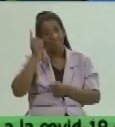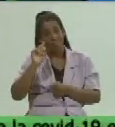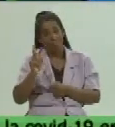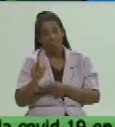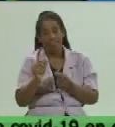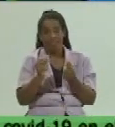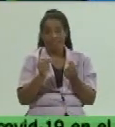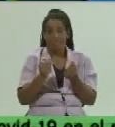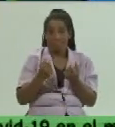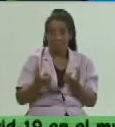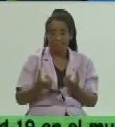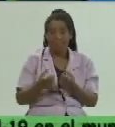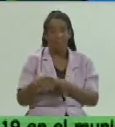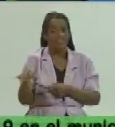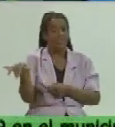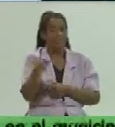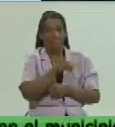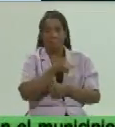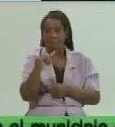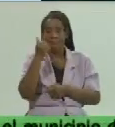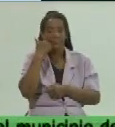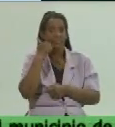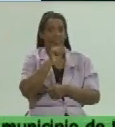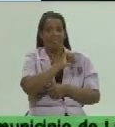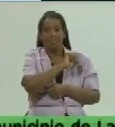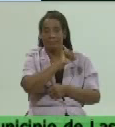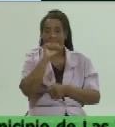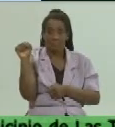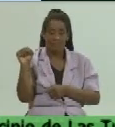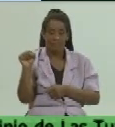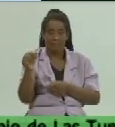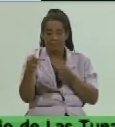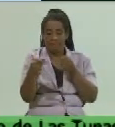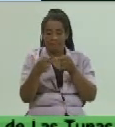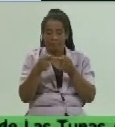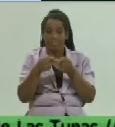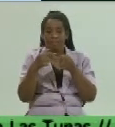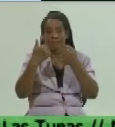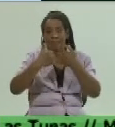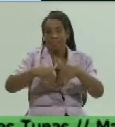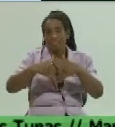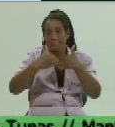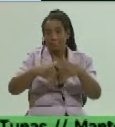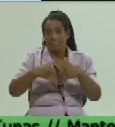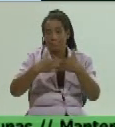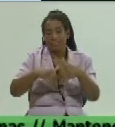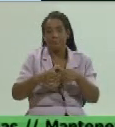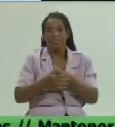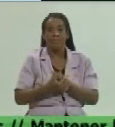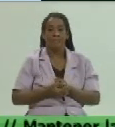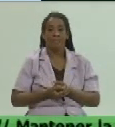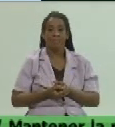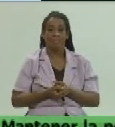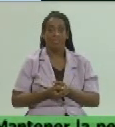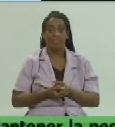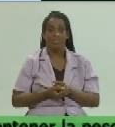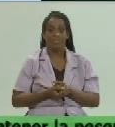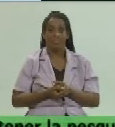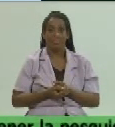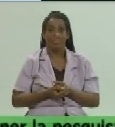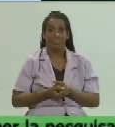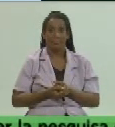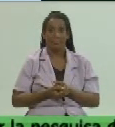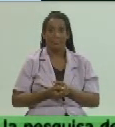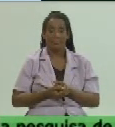así como lograr el acercamiento a las producciones a los consejos populares de la provincia